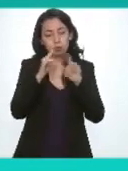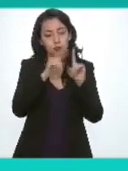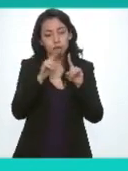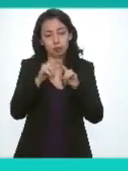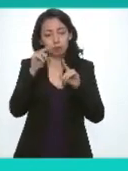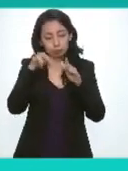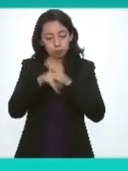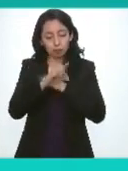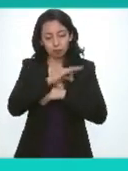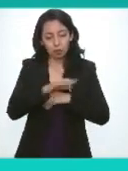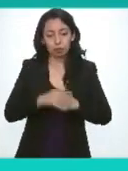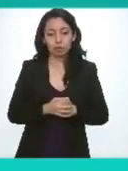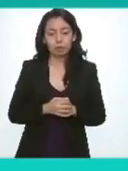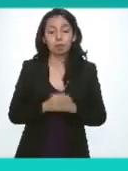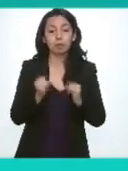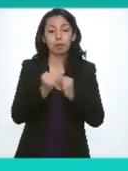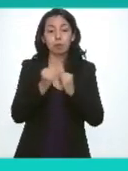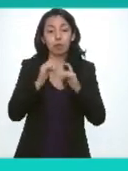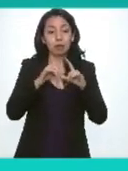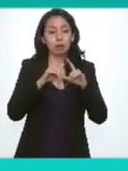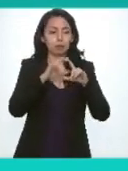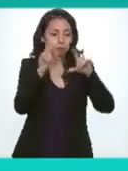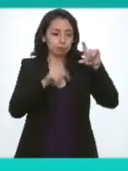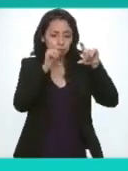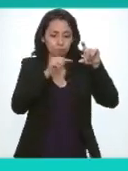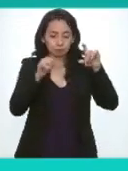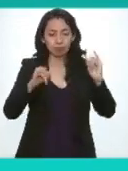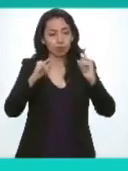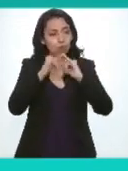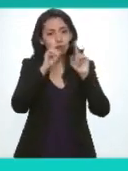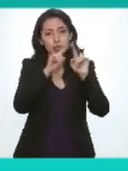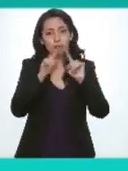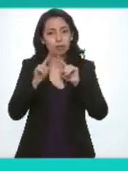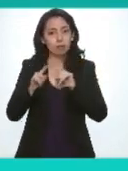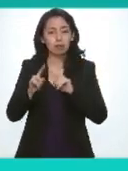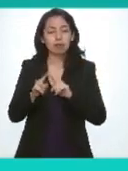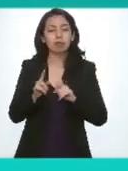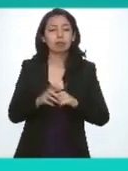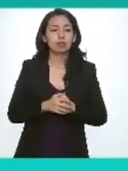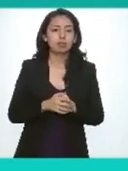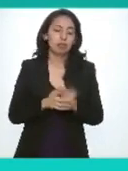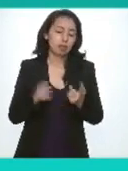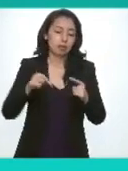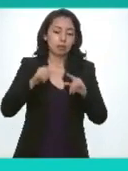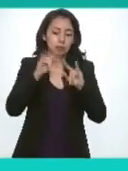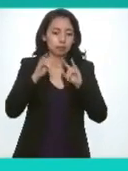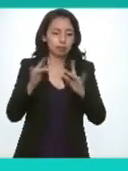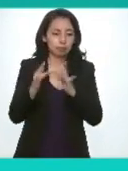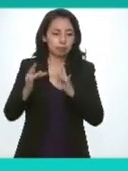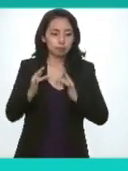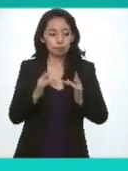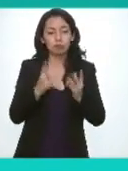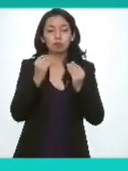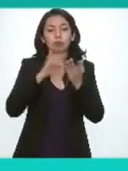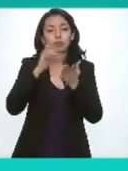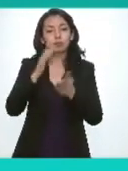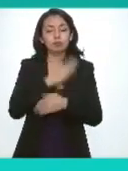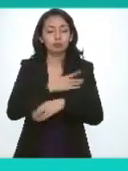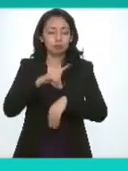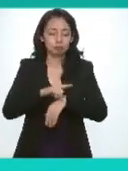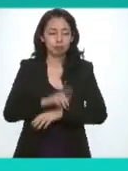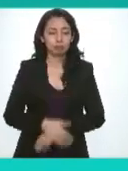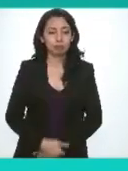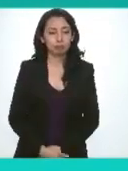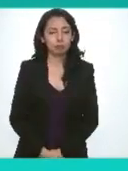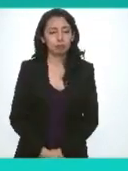de transparencia y de los de las entidades entes organismos garantes que lo integramos muchísimas gracias buen día a todas